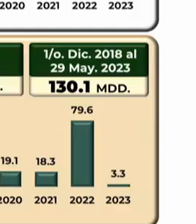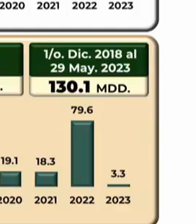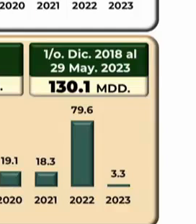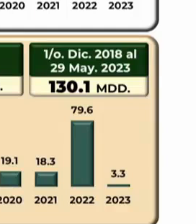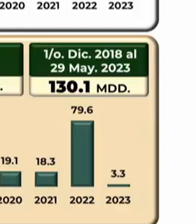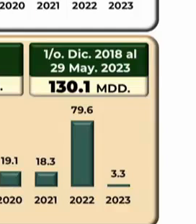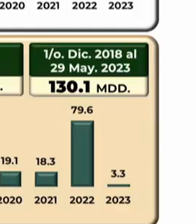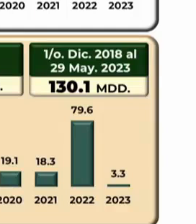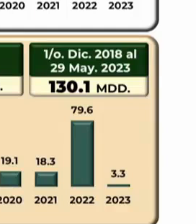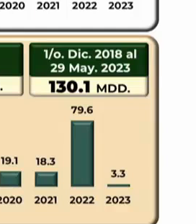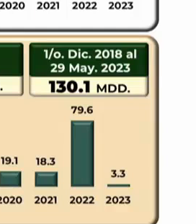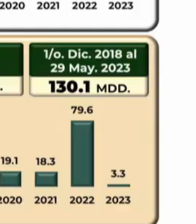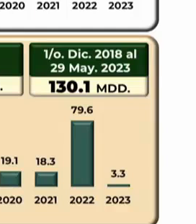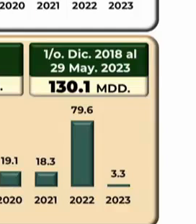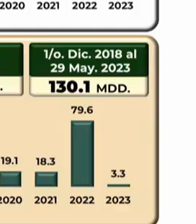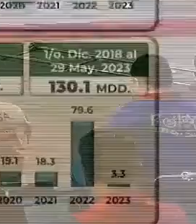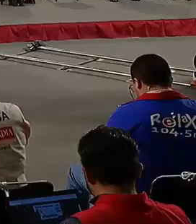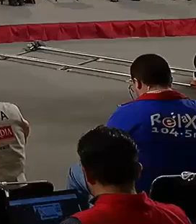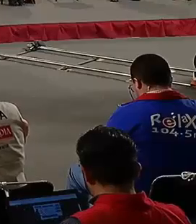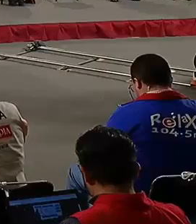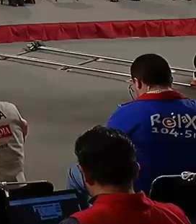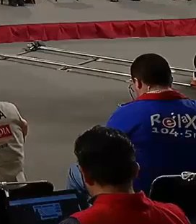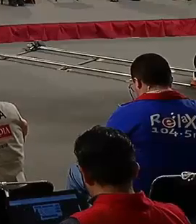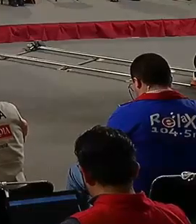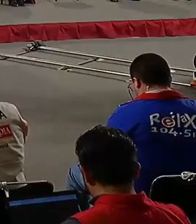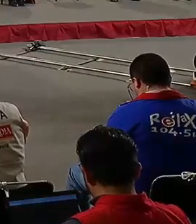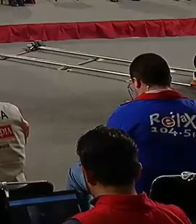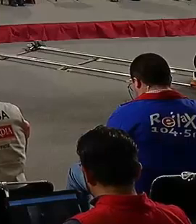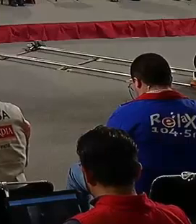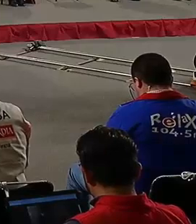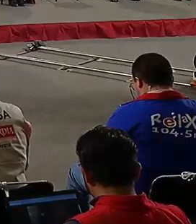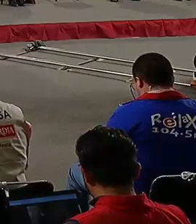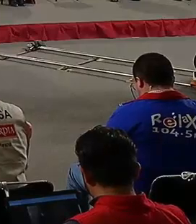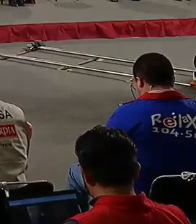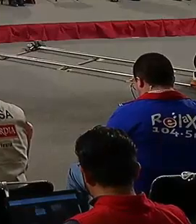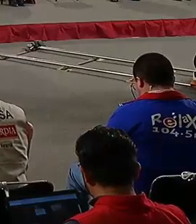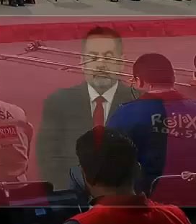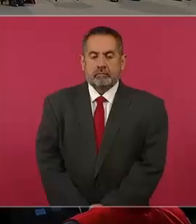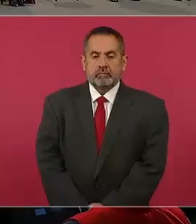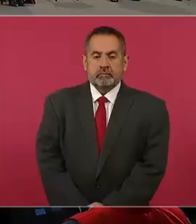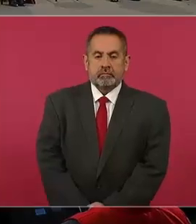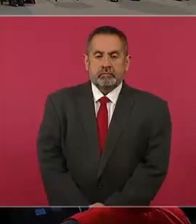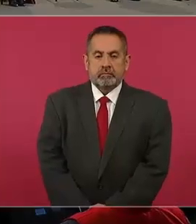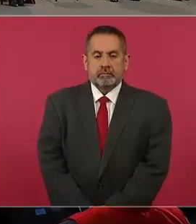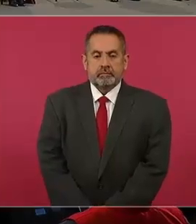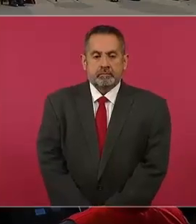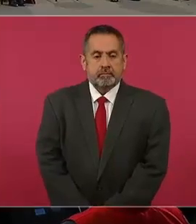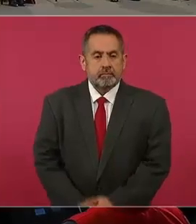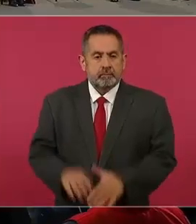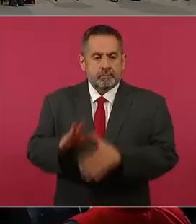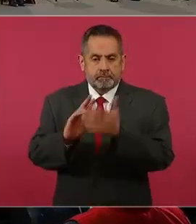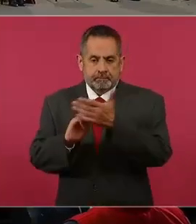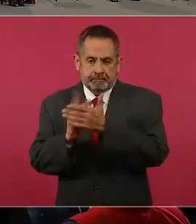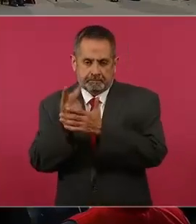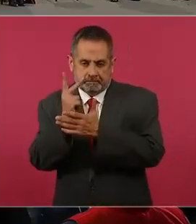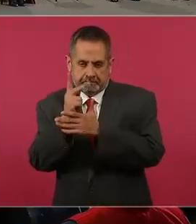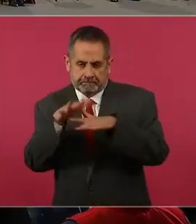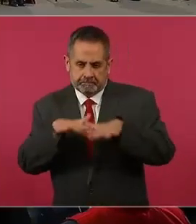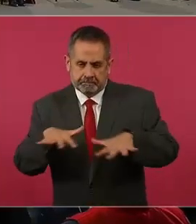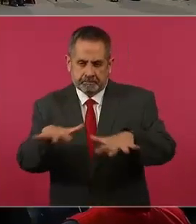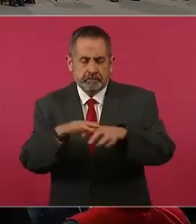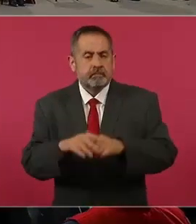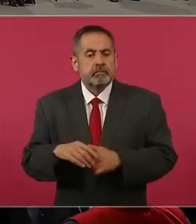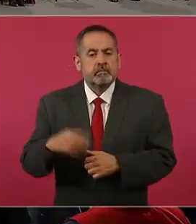.1 millones de dólares. Adelante, por favor. En plantíos, tenemos en el periodo